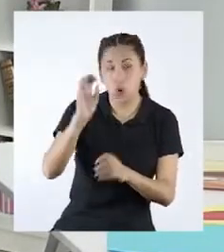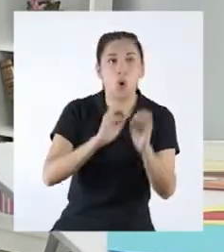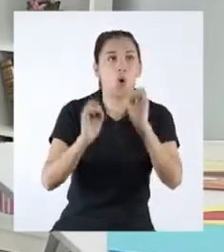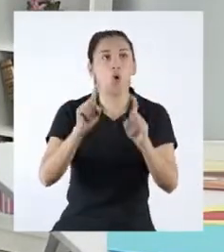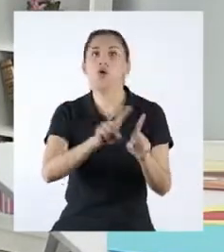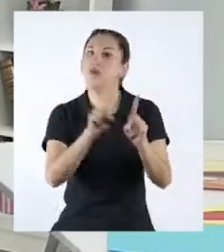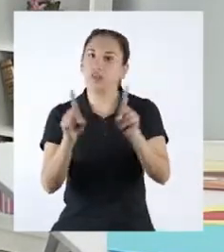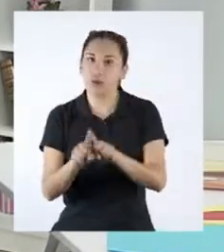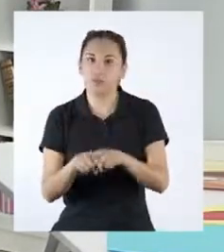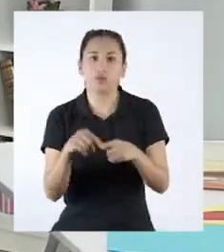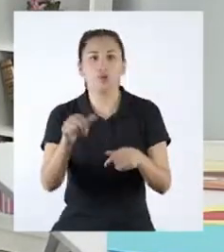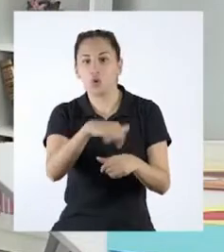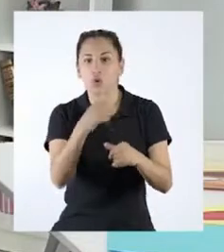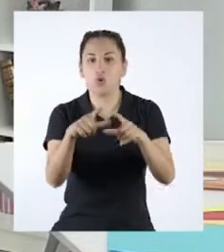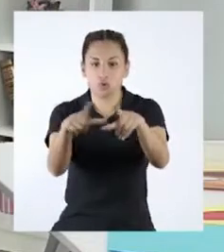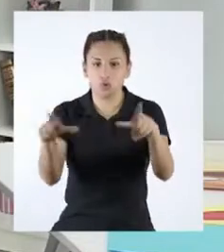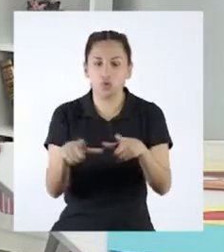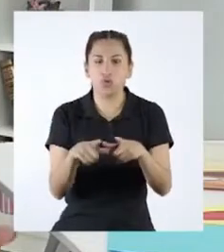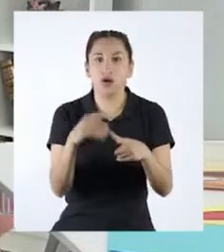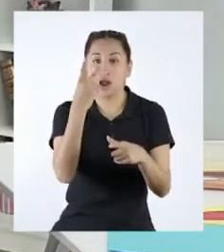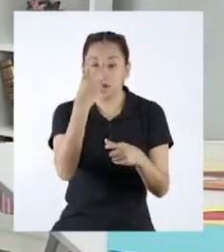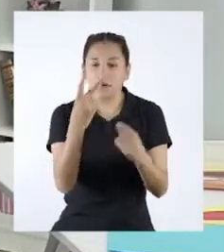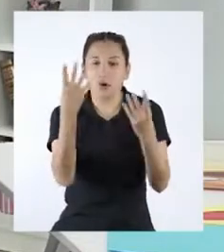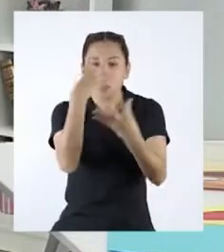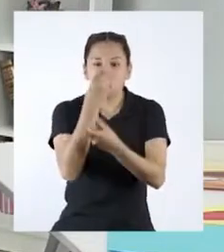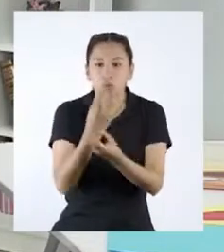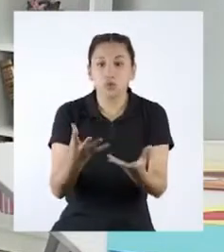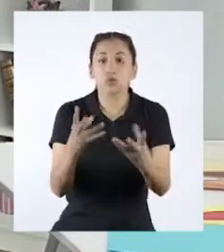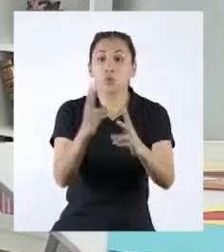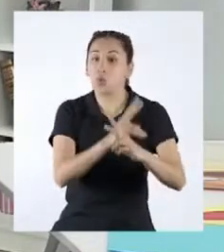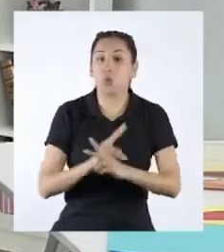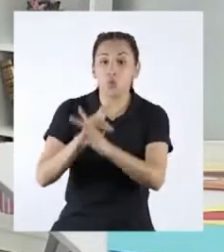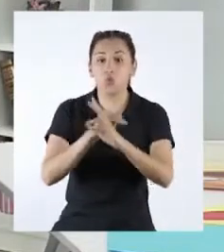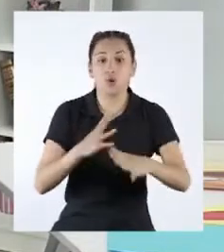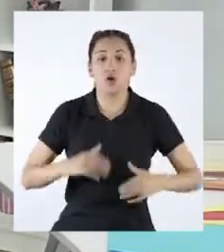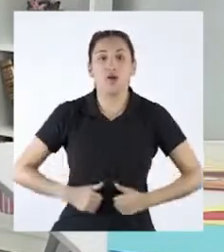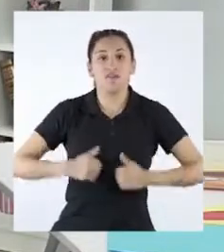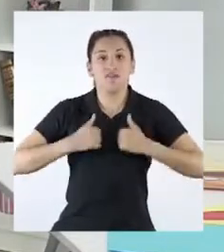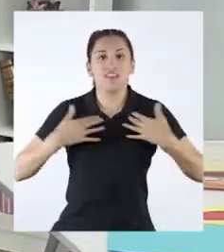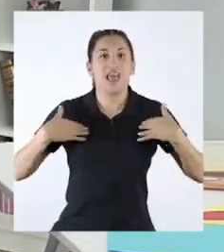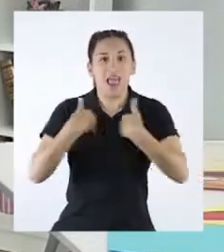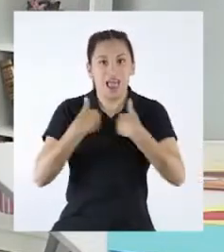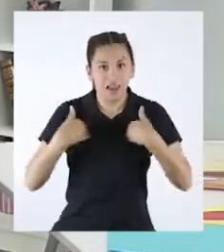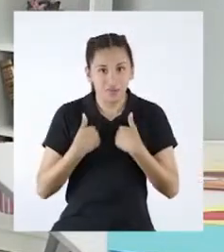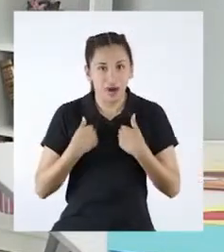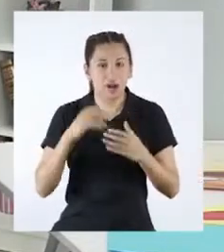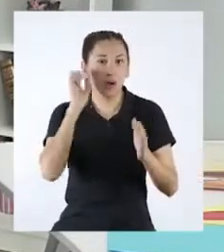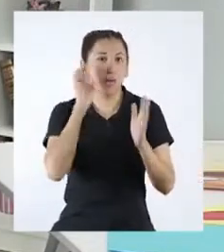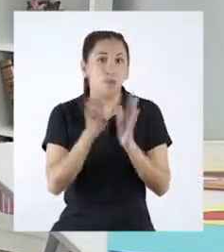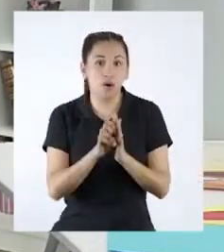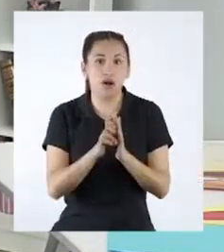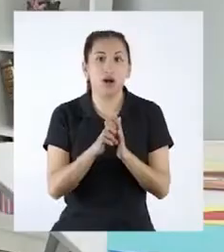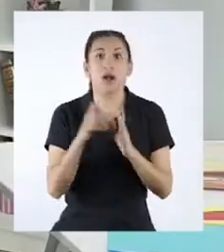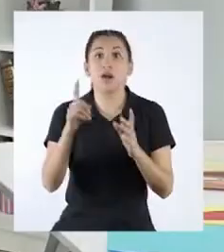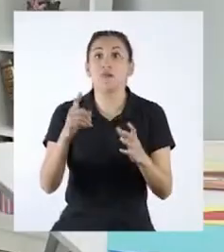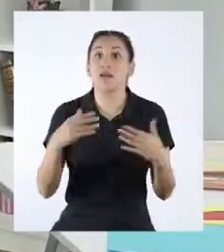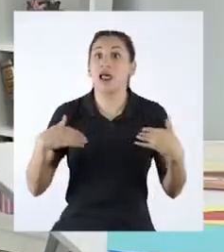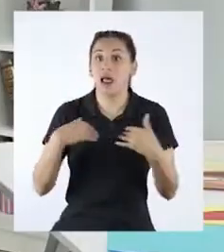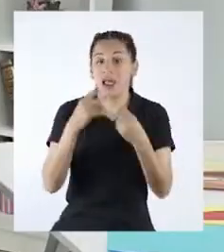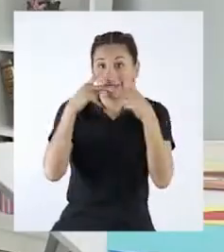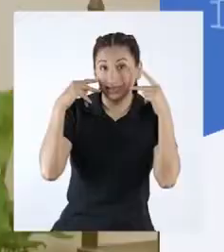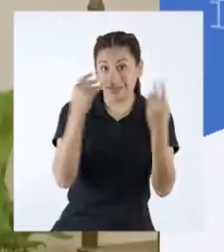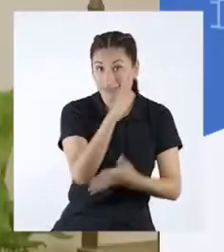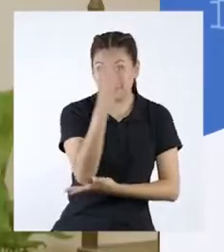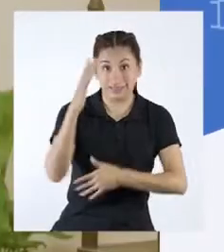espacio en el que se busque preservar la naturaleza y las especies de vida que contenga, como el manu en la